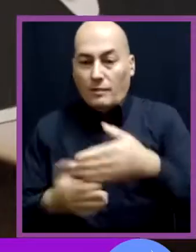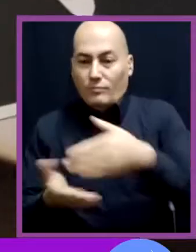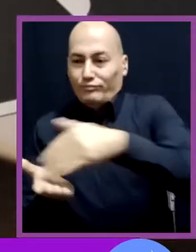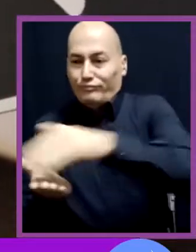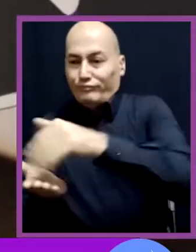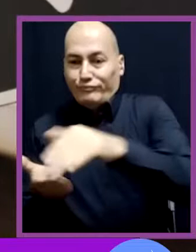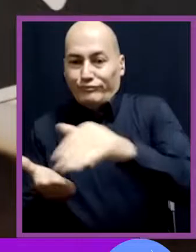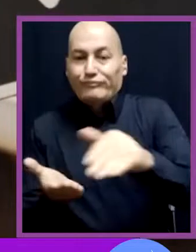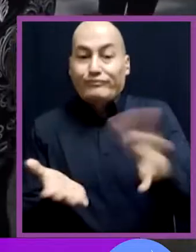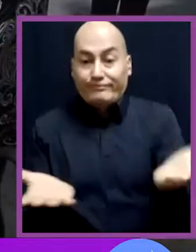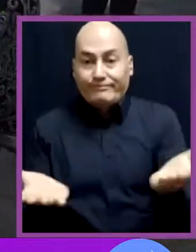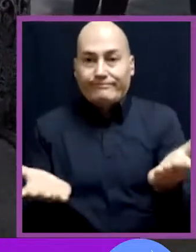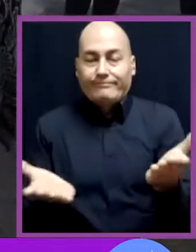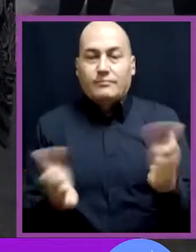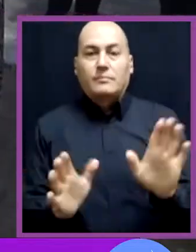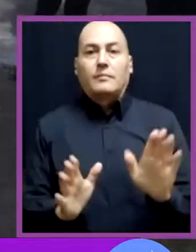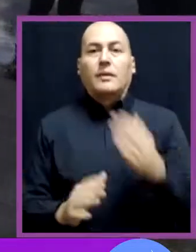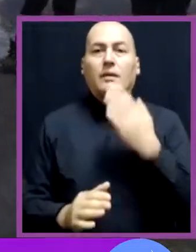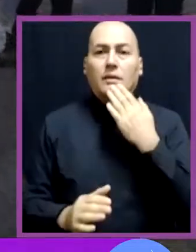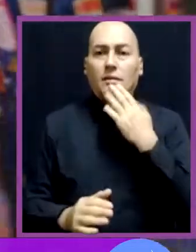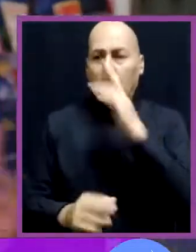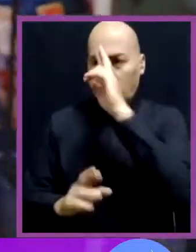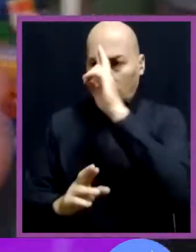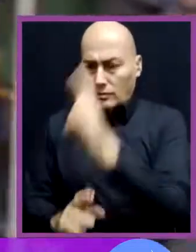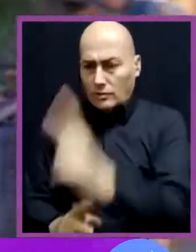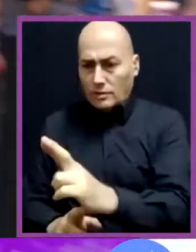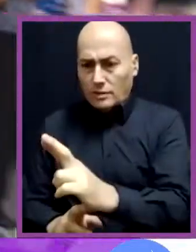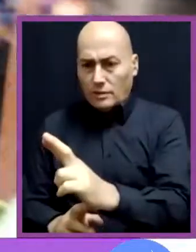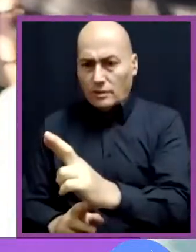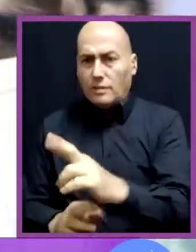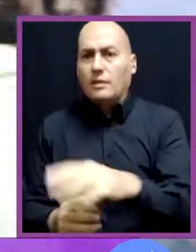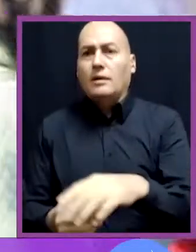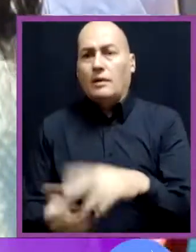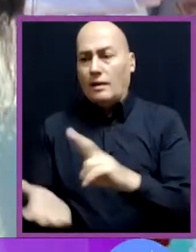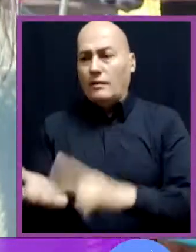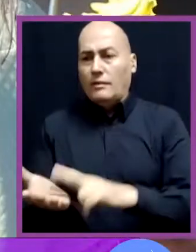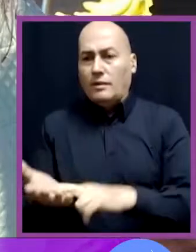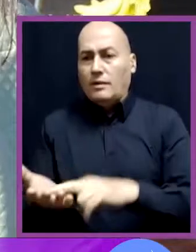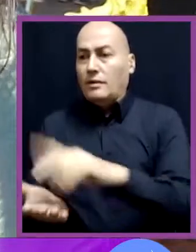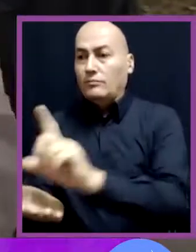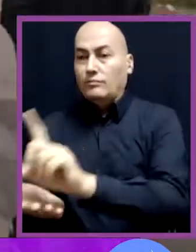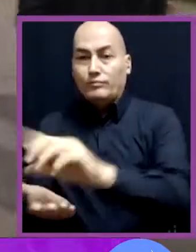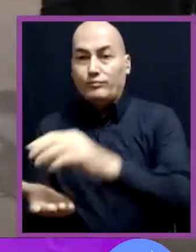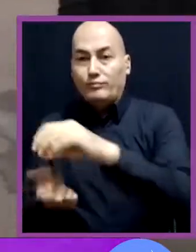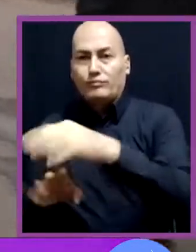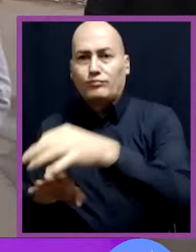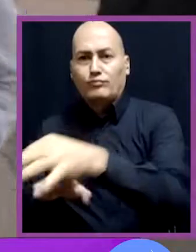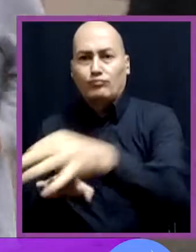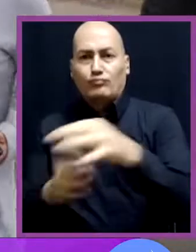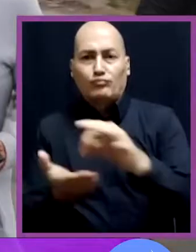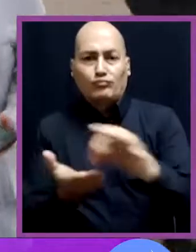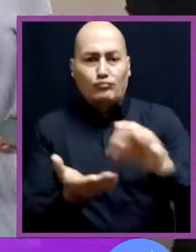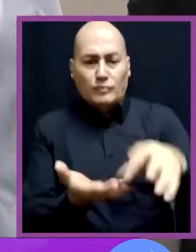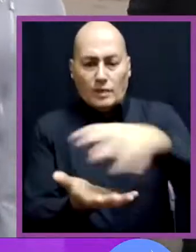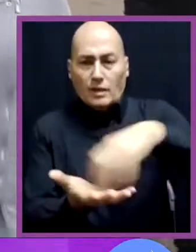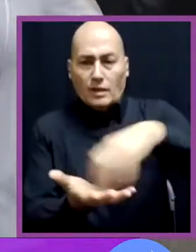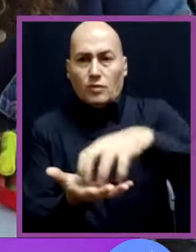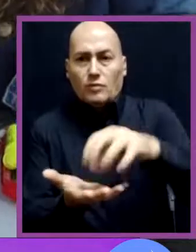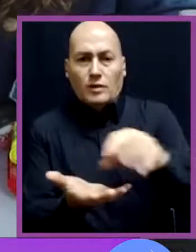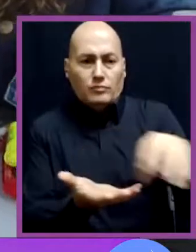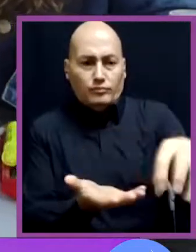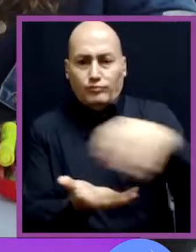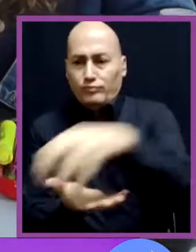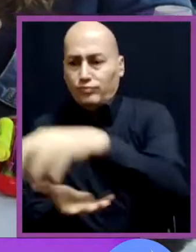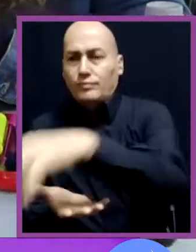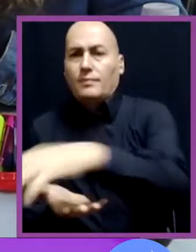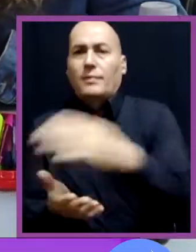han sido excluidos e ignorados. Conocer y reconocer la realidad territorial ha sido primordial para construir en conjunto